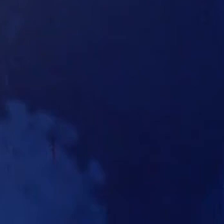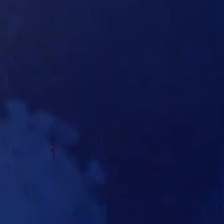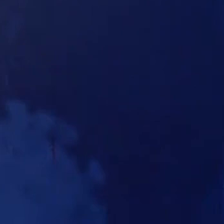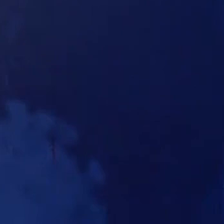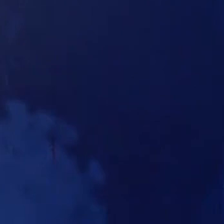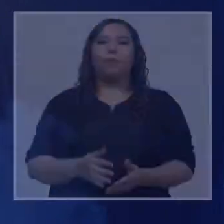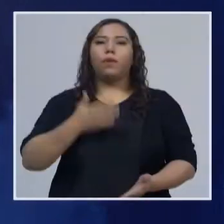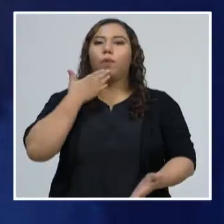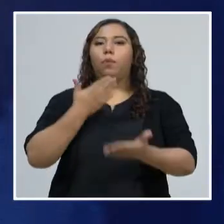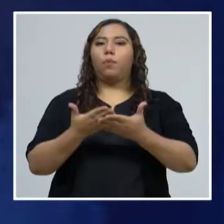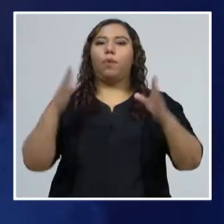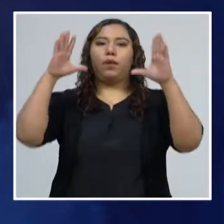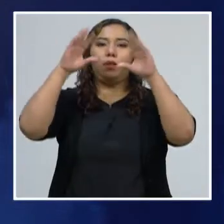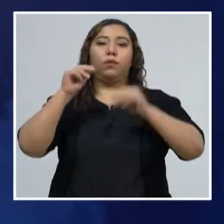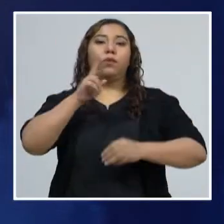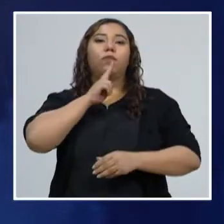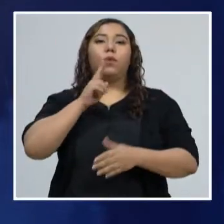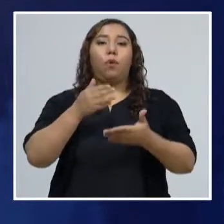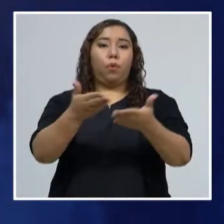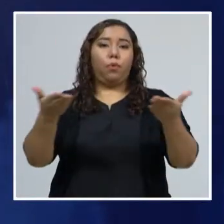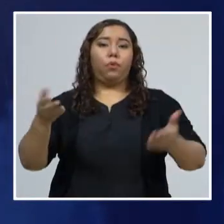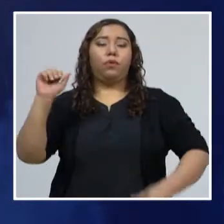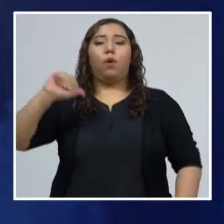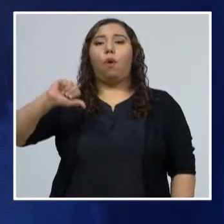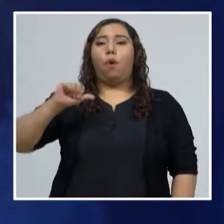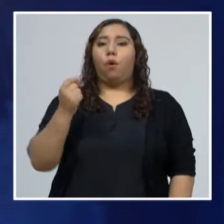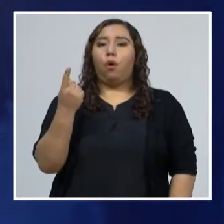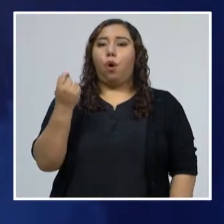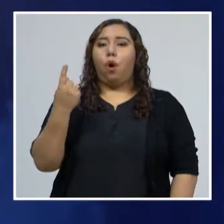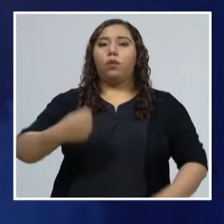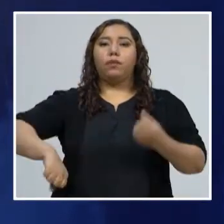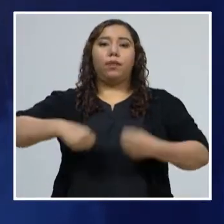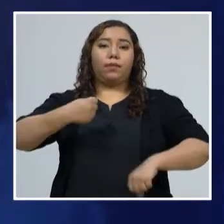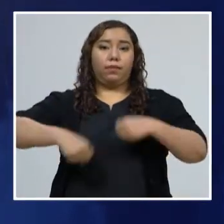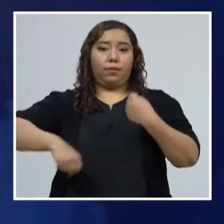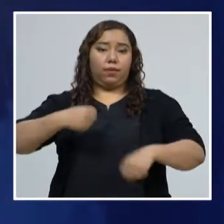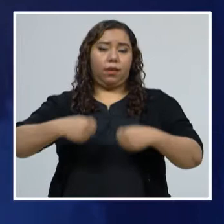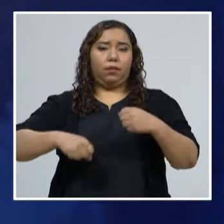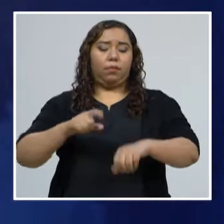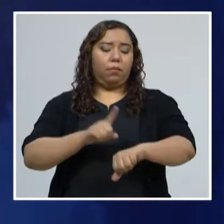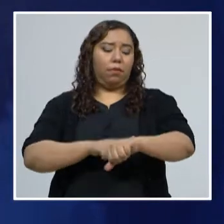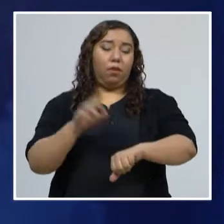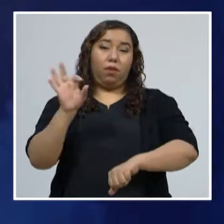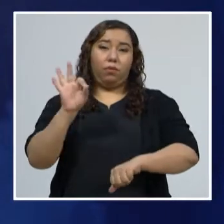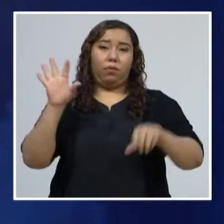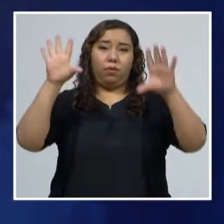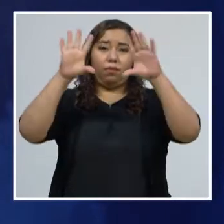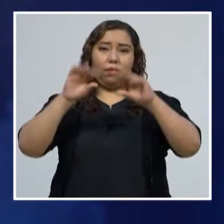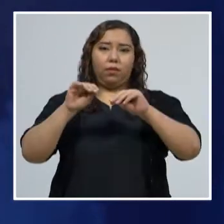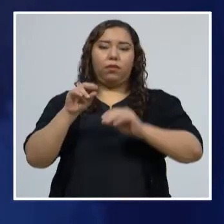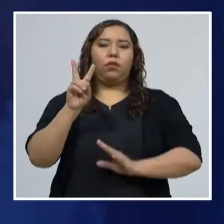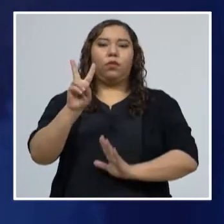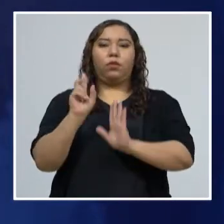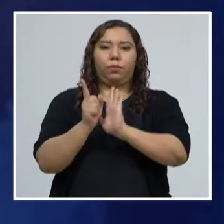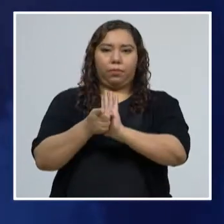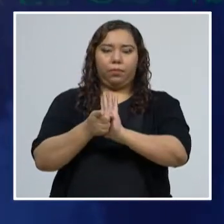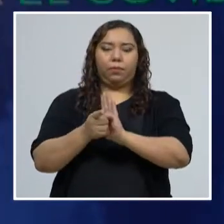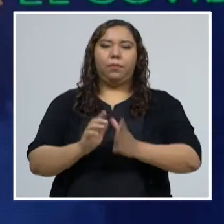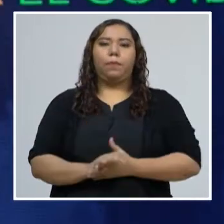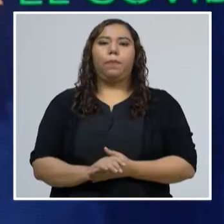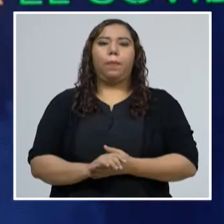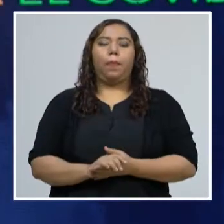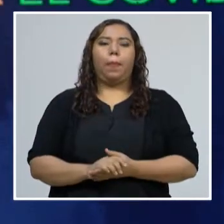Buenas noches, pueblo hondureño. Hoy es 11 de septiembre, son las 9 de la noche con 2 minutos y vamos a